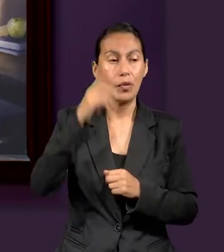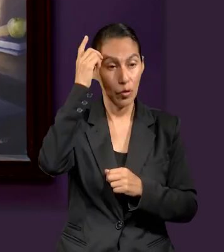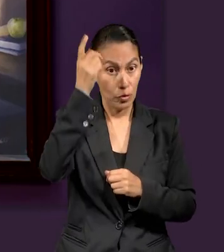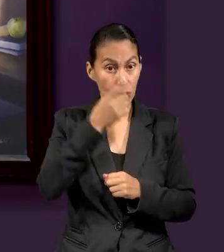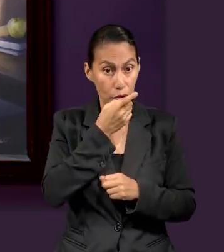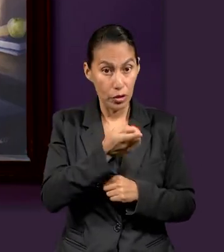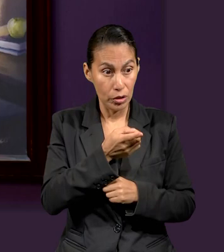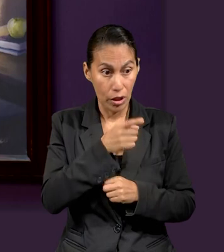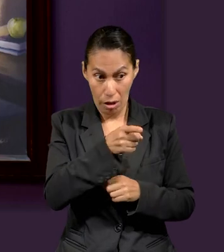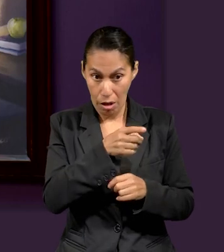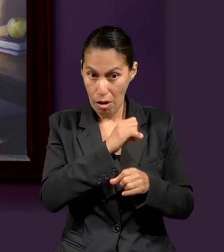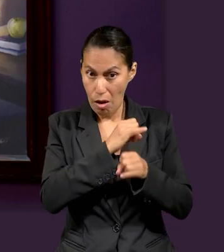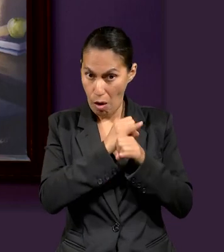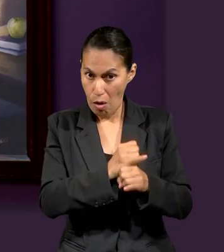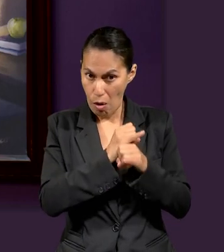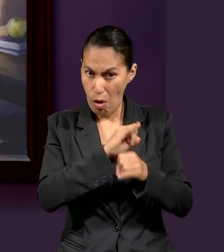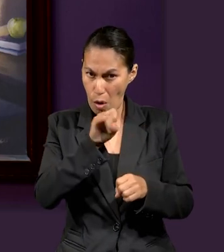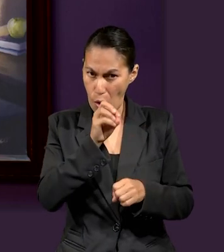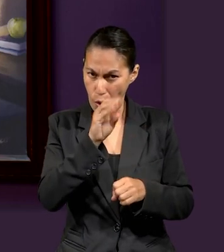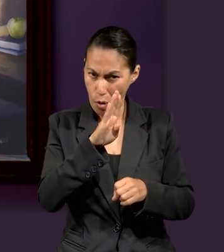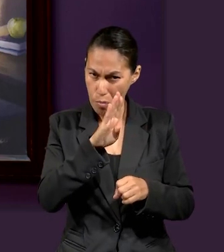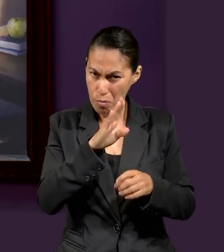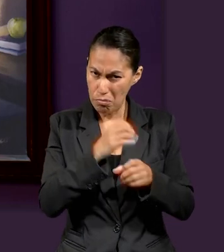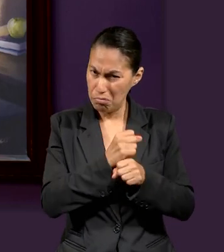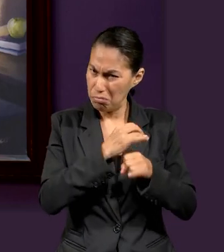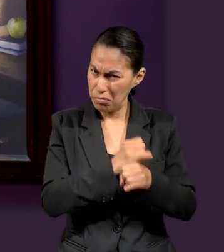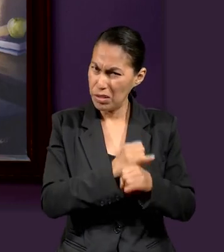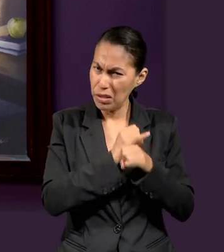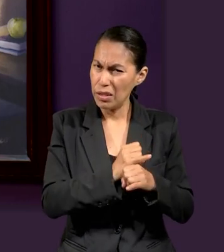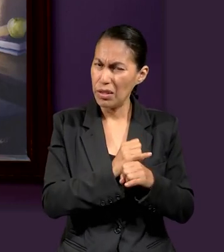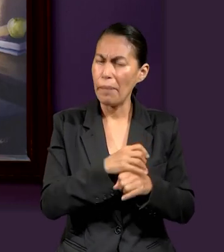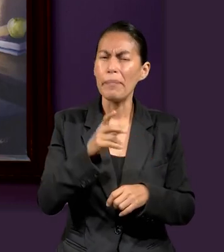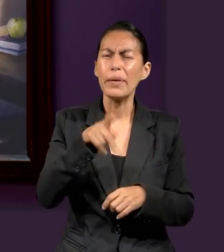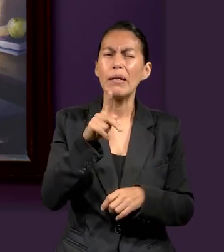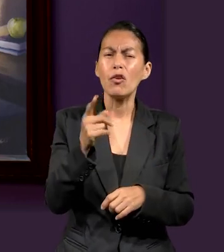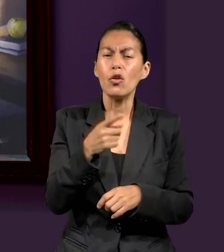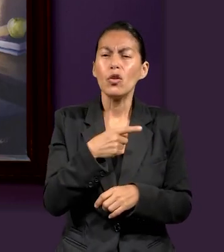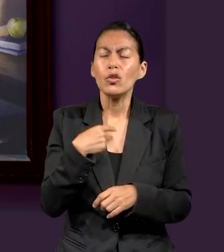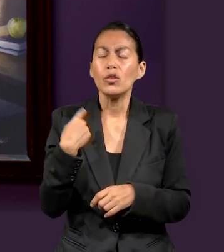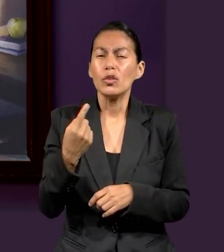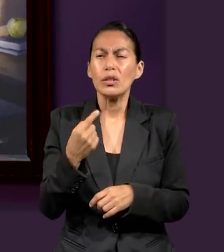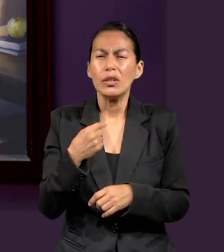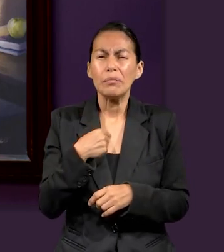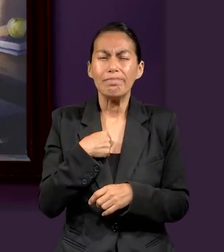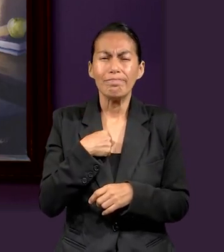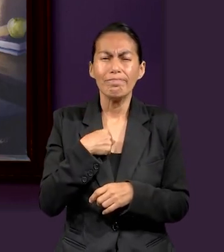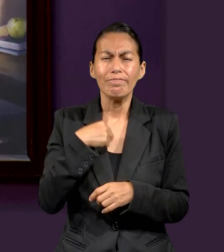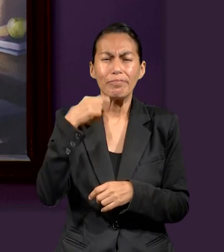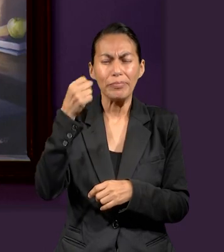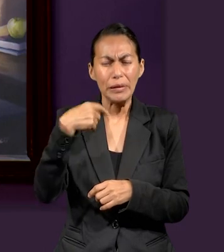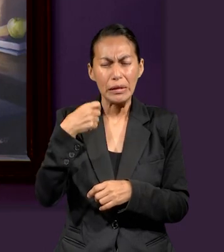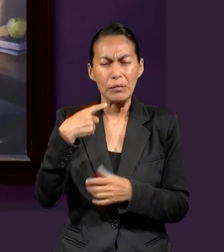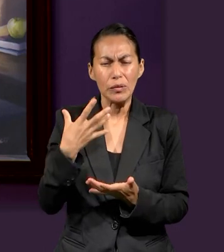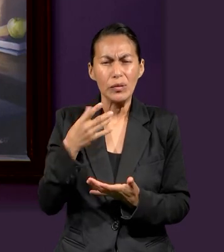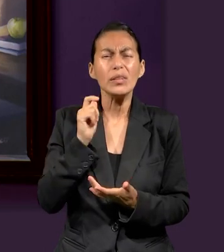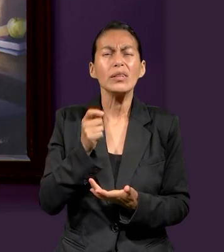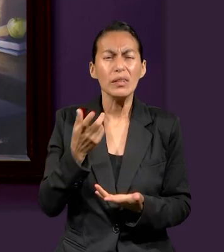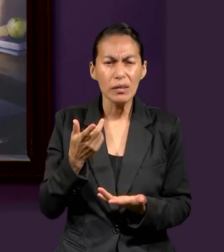vamos a decir nosotros? De nosotros mismos. Si Dios nos conoce a la perfección y sabe